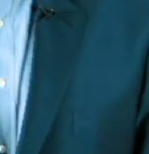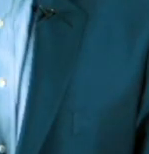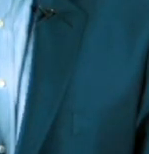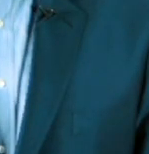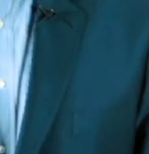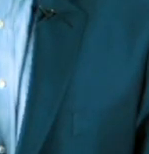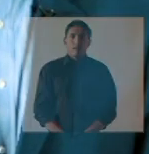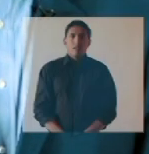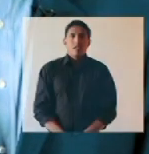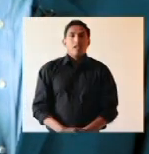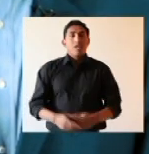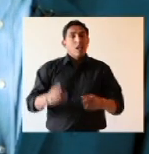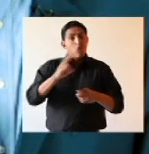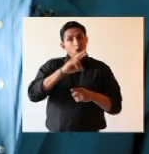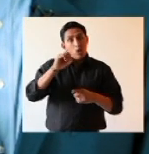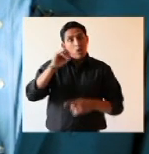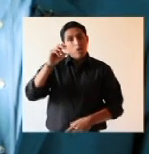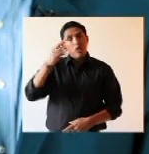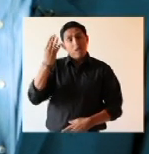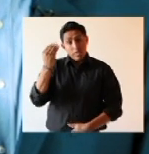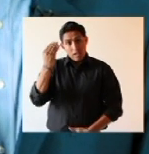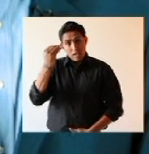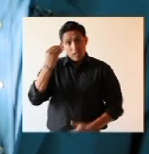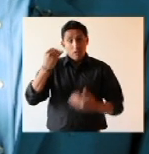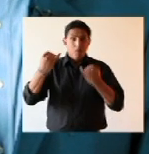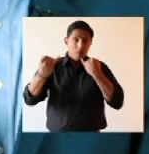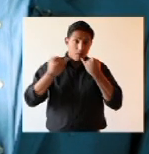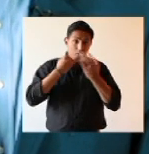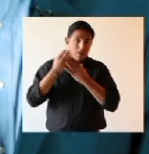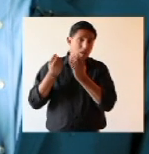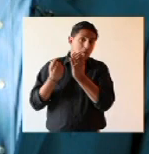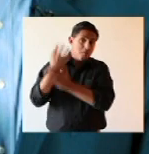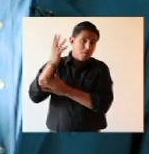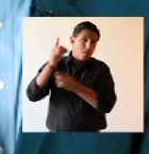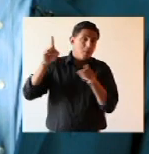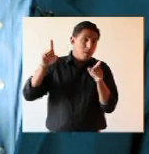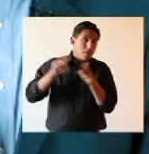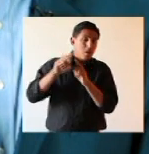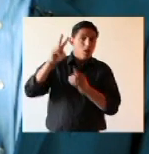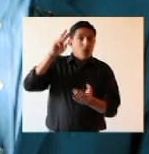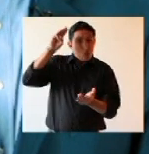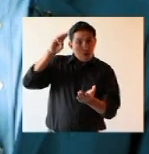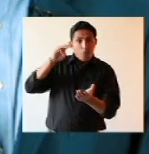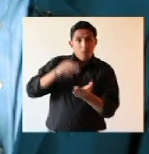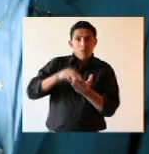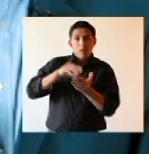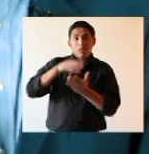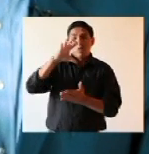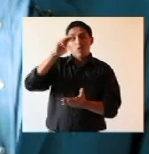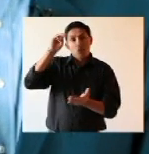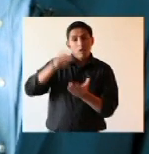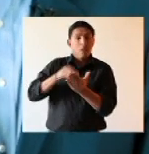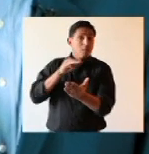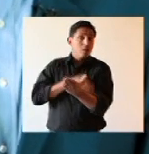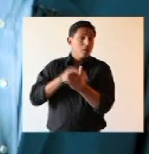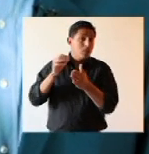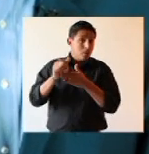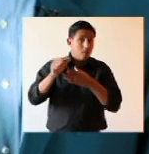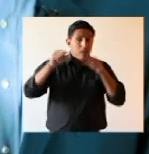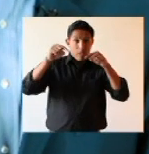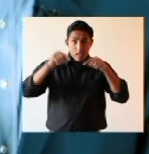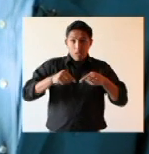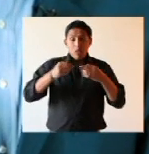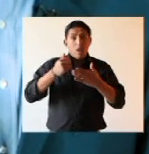Durante la gestión 2014, en el sector de hidrocarburos se han invertido más de 2.050 millones de dólares. Esto ha